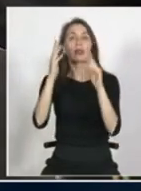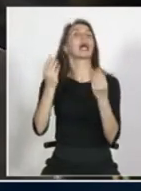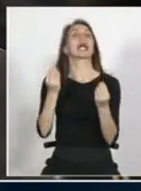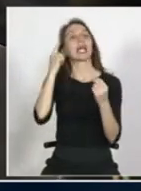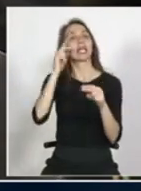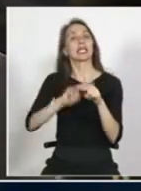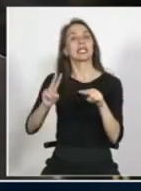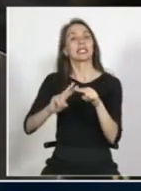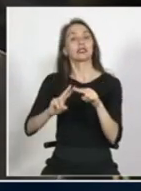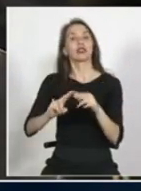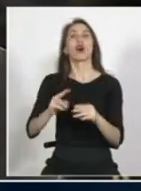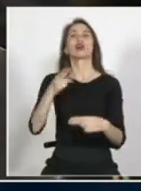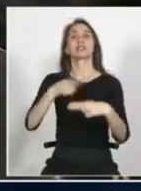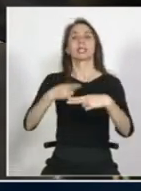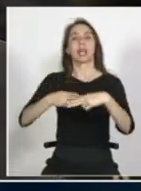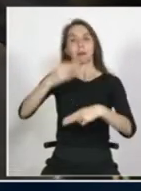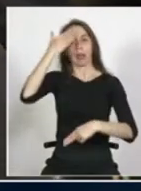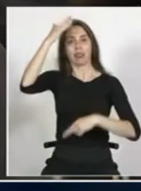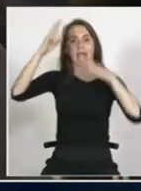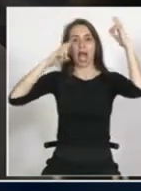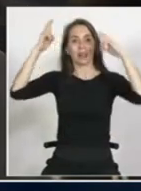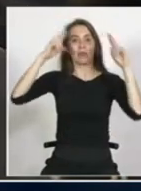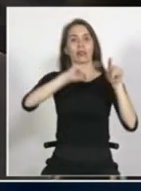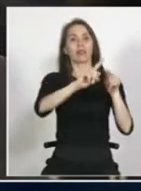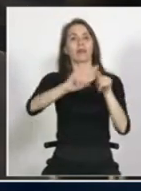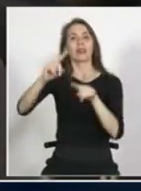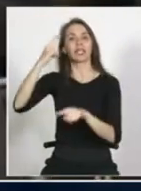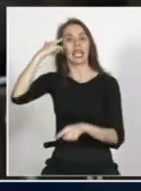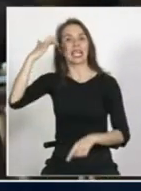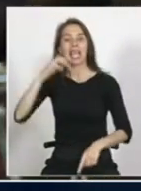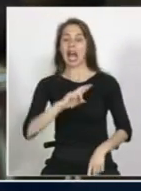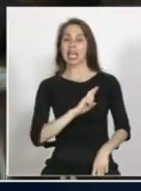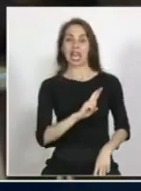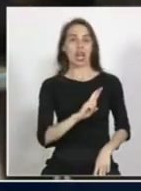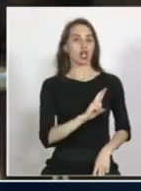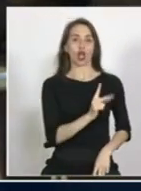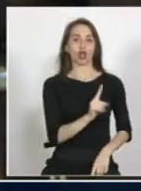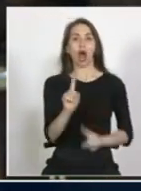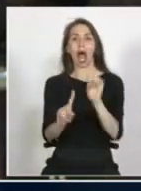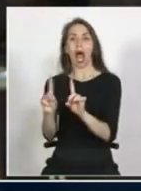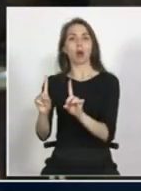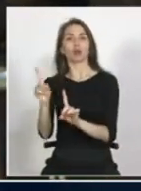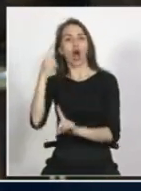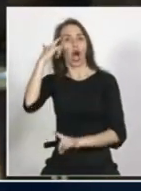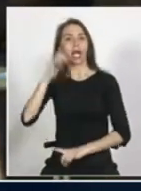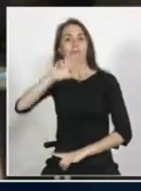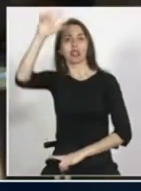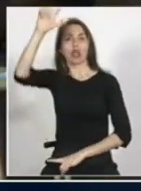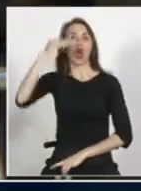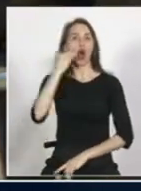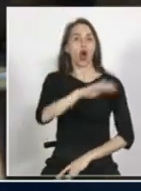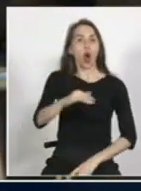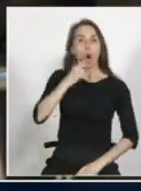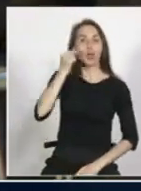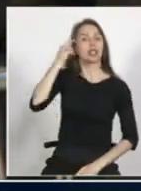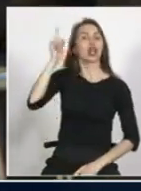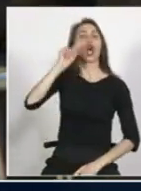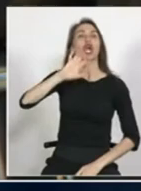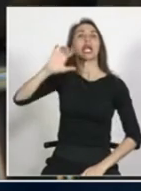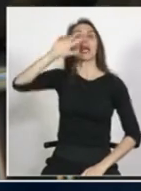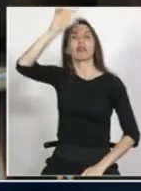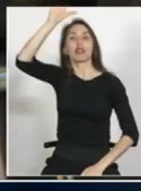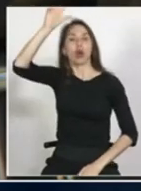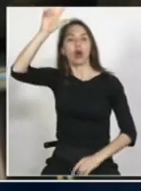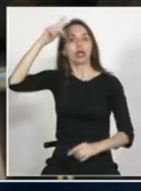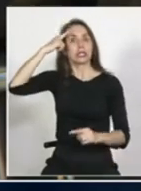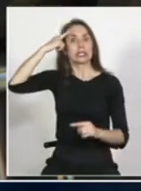de las creencias porque ya ni siquiera era como el día de la religión o sea había gente que creía y hay gente que no creía niñas y niños y tuvieron que